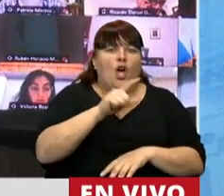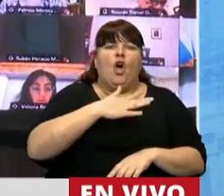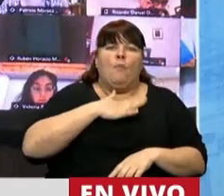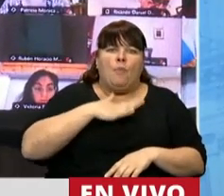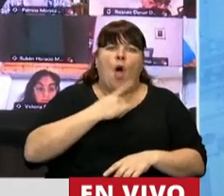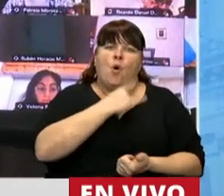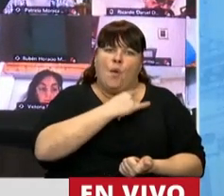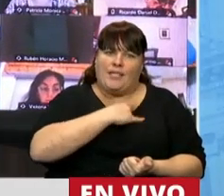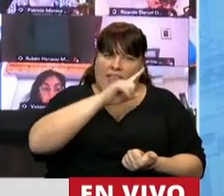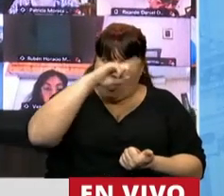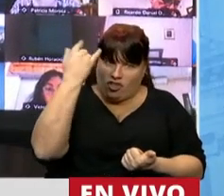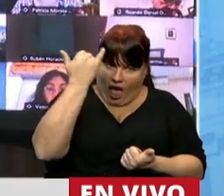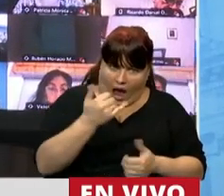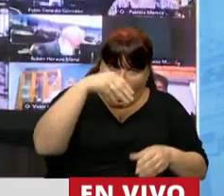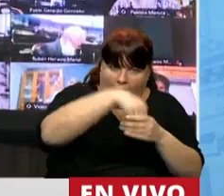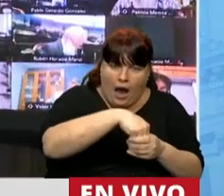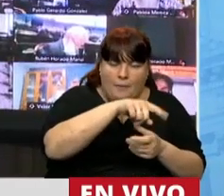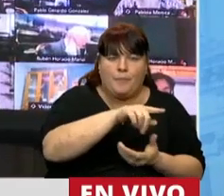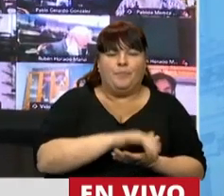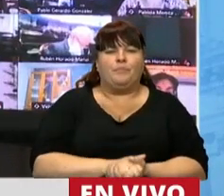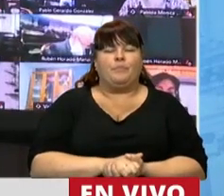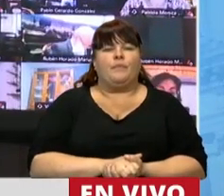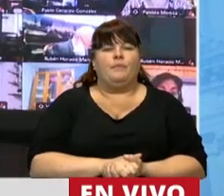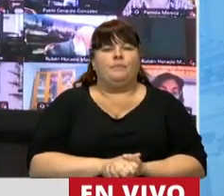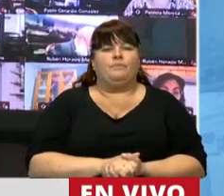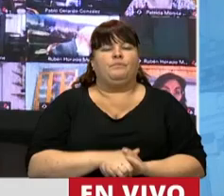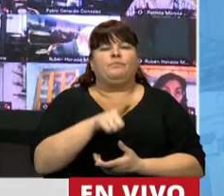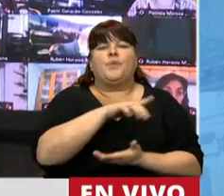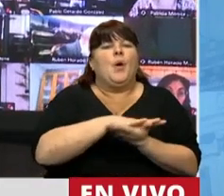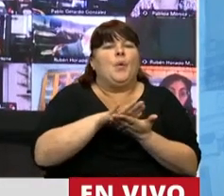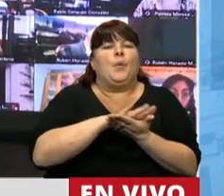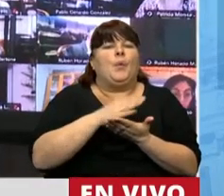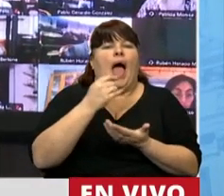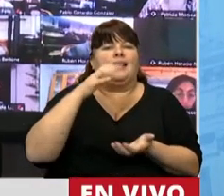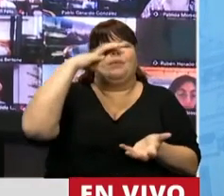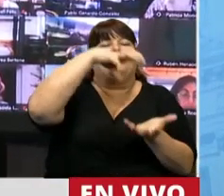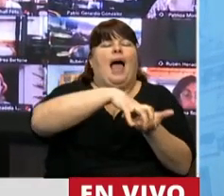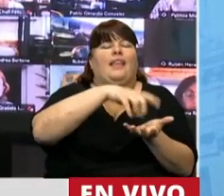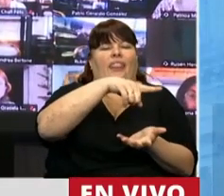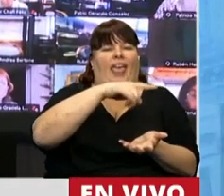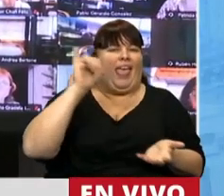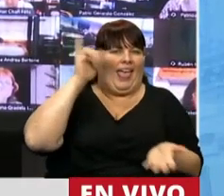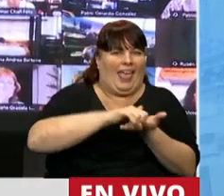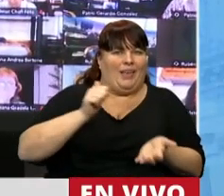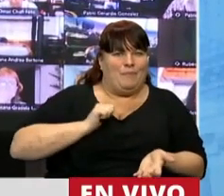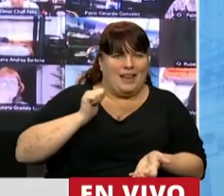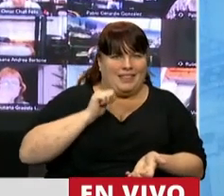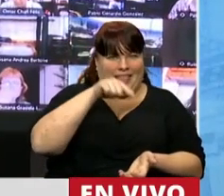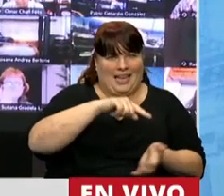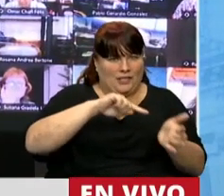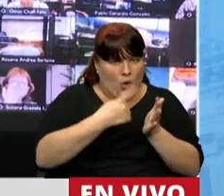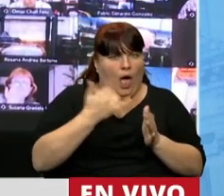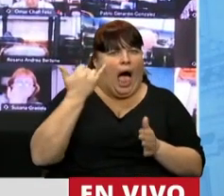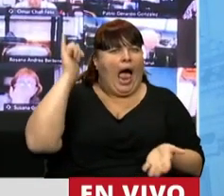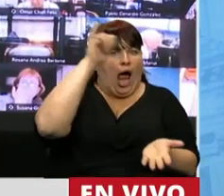designada como capital alterna. Ciudad que es la segunda ciudad de la provincia que tiene más de